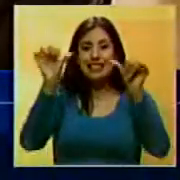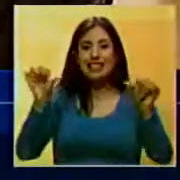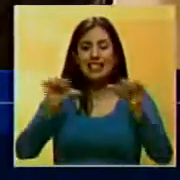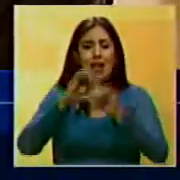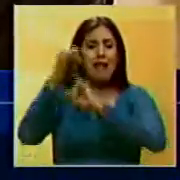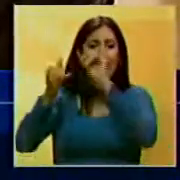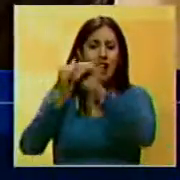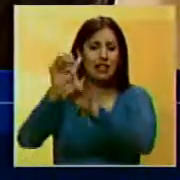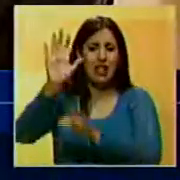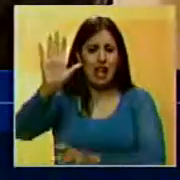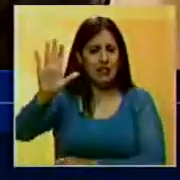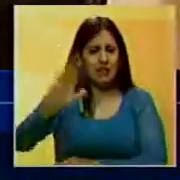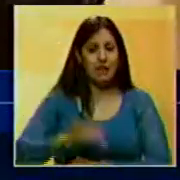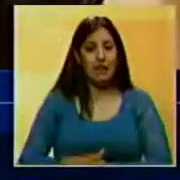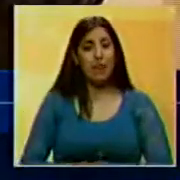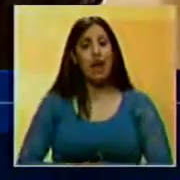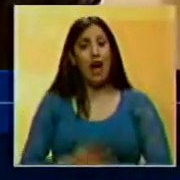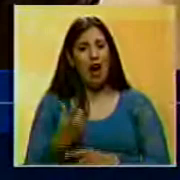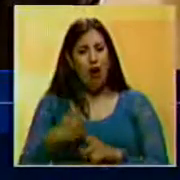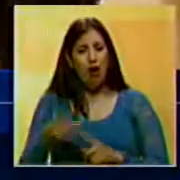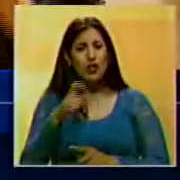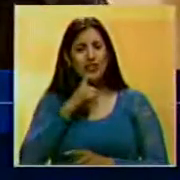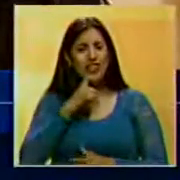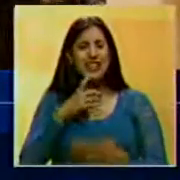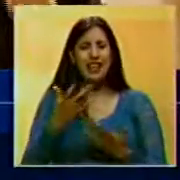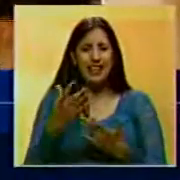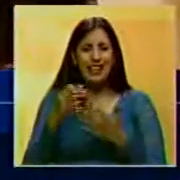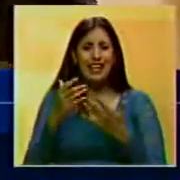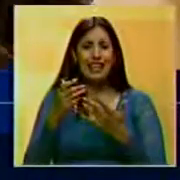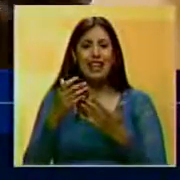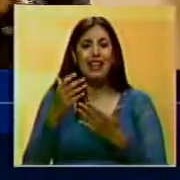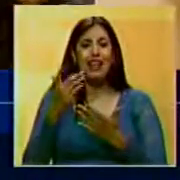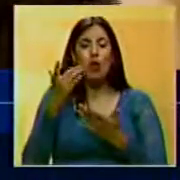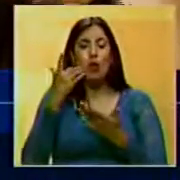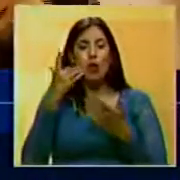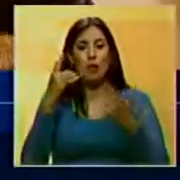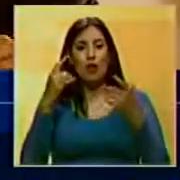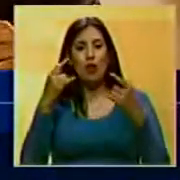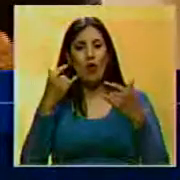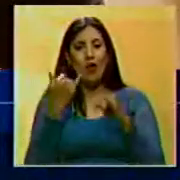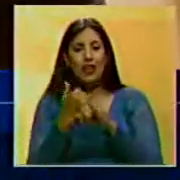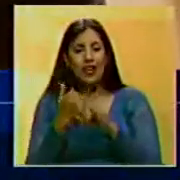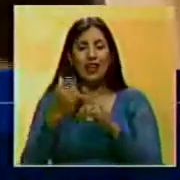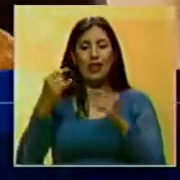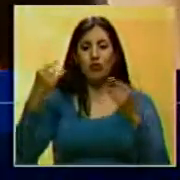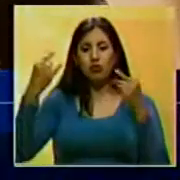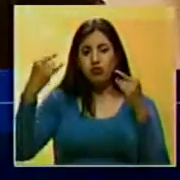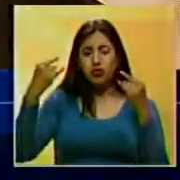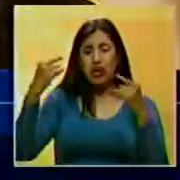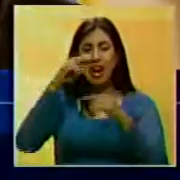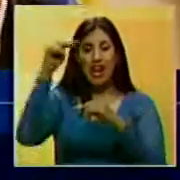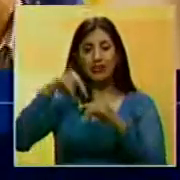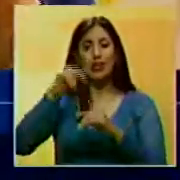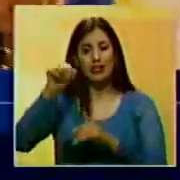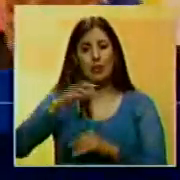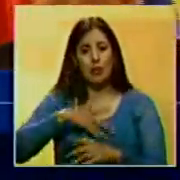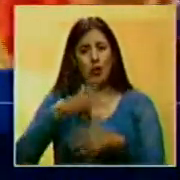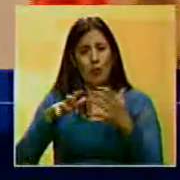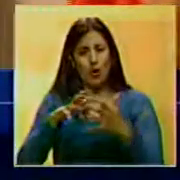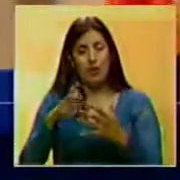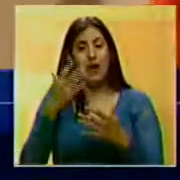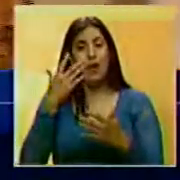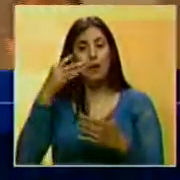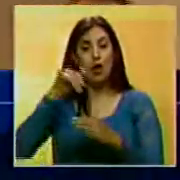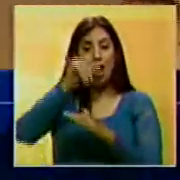internacional. Alguna complicación puede haber con los sistemas, las interconexiones o las conexiones nacionales. Sí, las